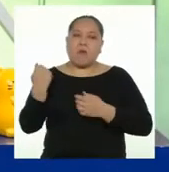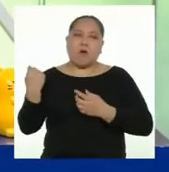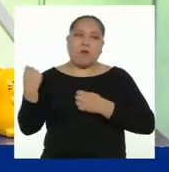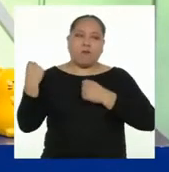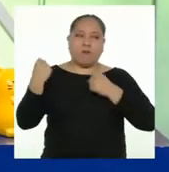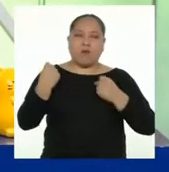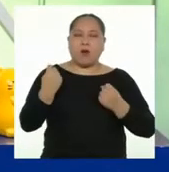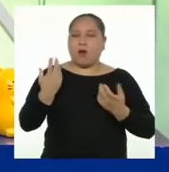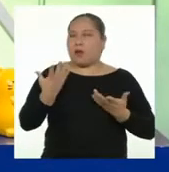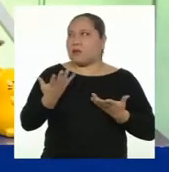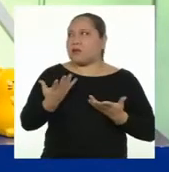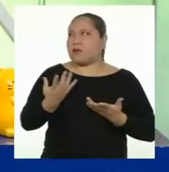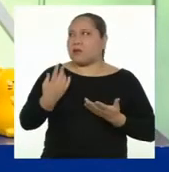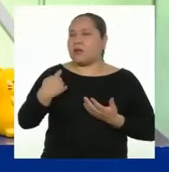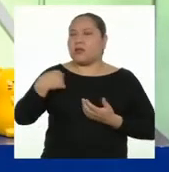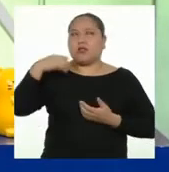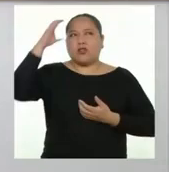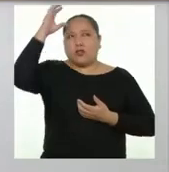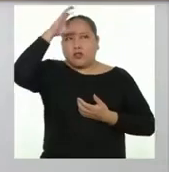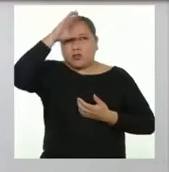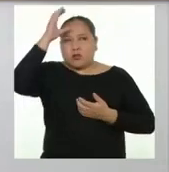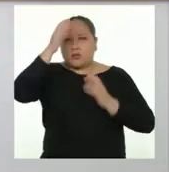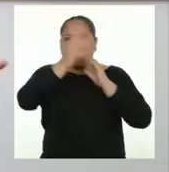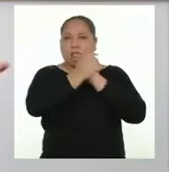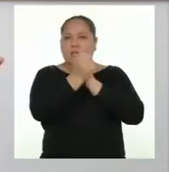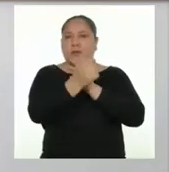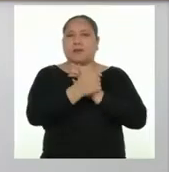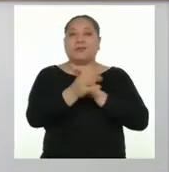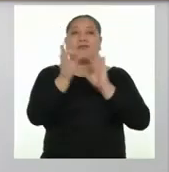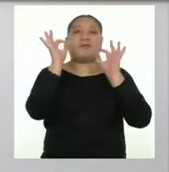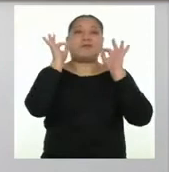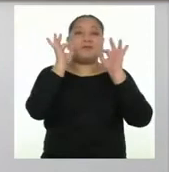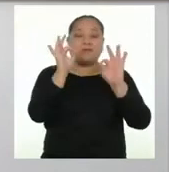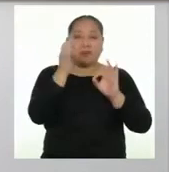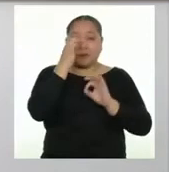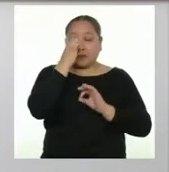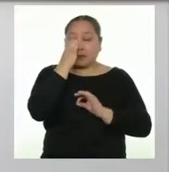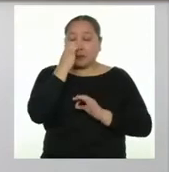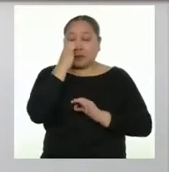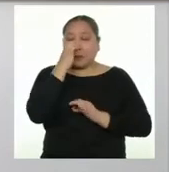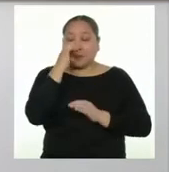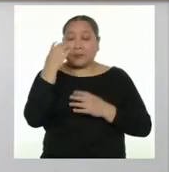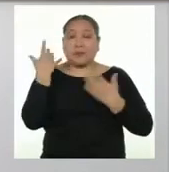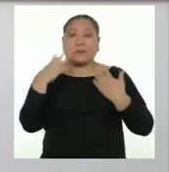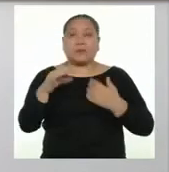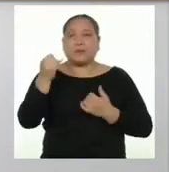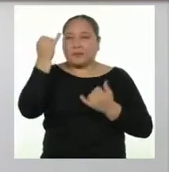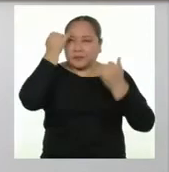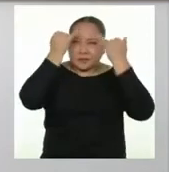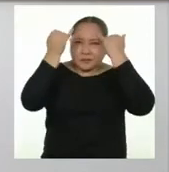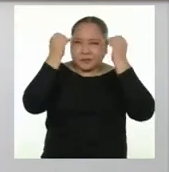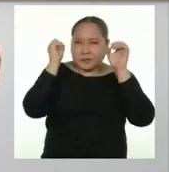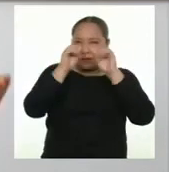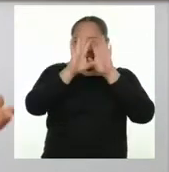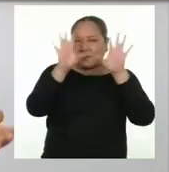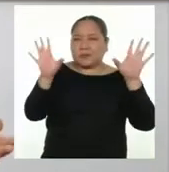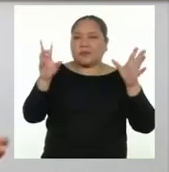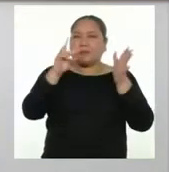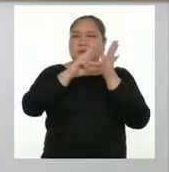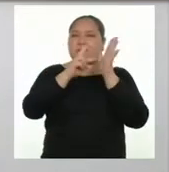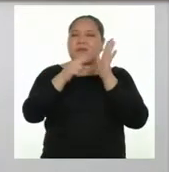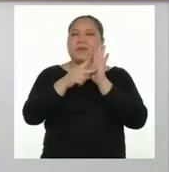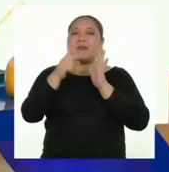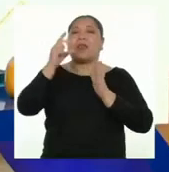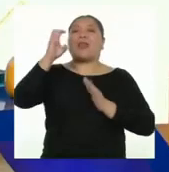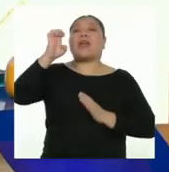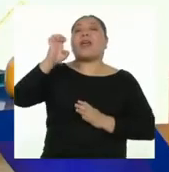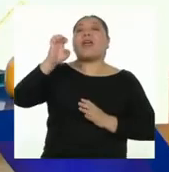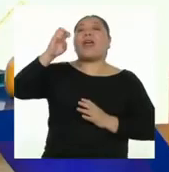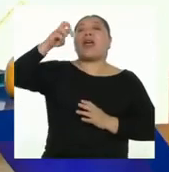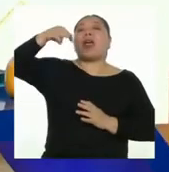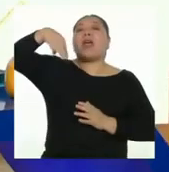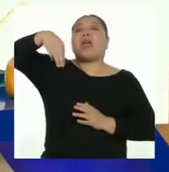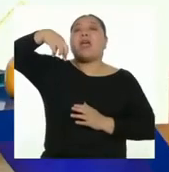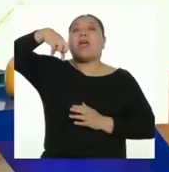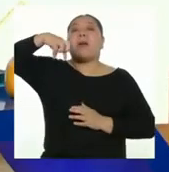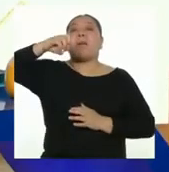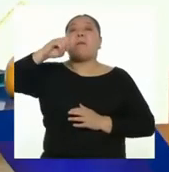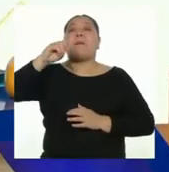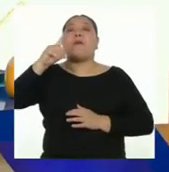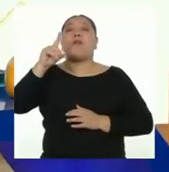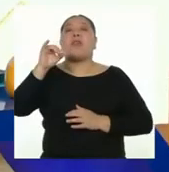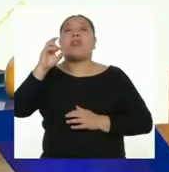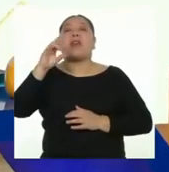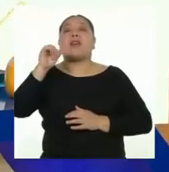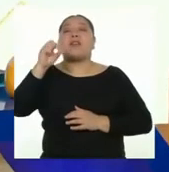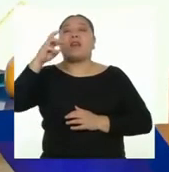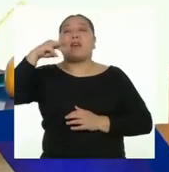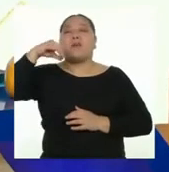energía, conocimiento, habilidades. ¡Perfecto! Ahora tienes una idea más clara de lo que es el empoderamiento. Entonces, el